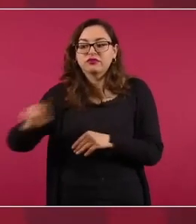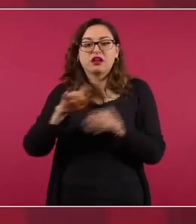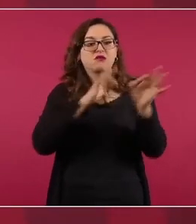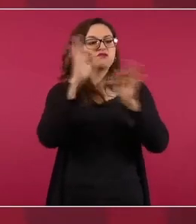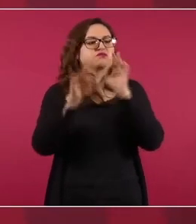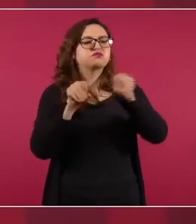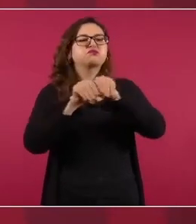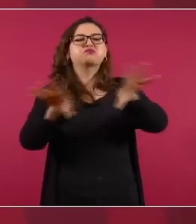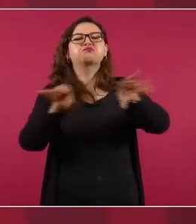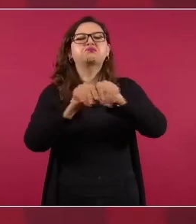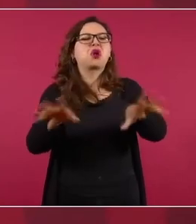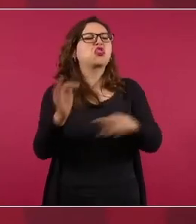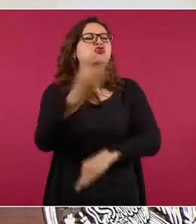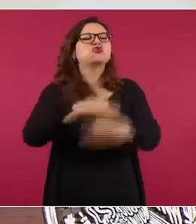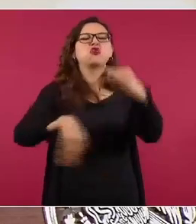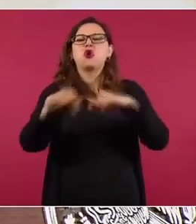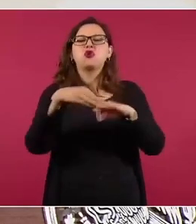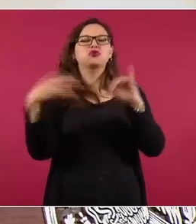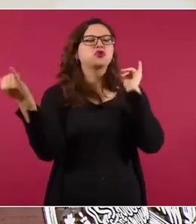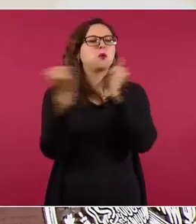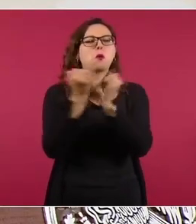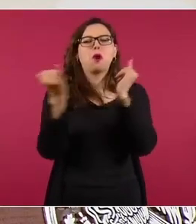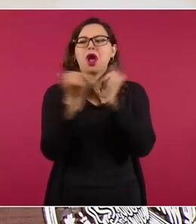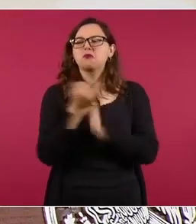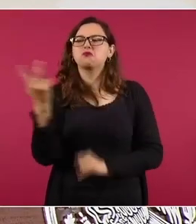pues para que la gente no participara